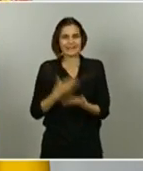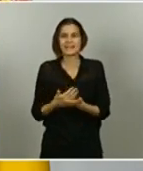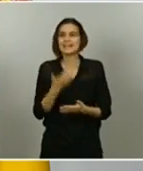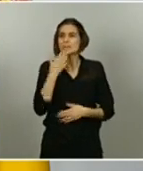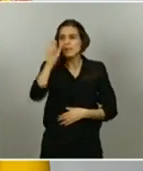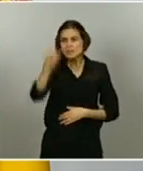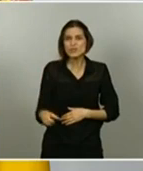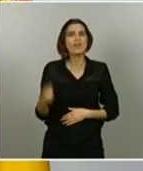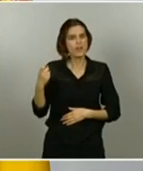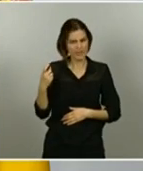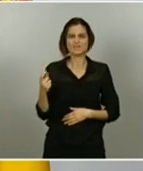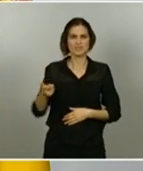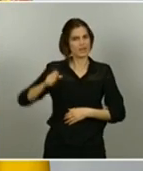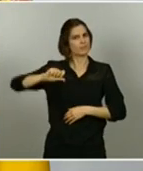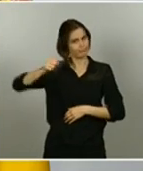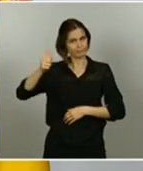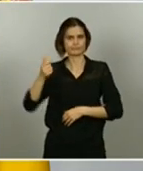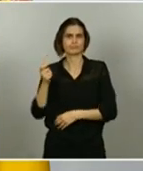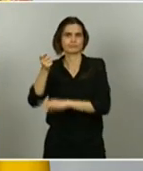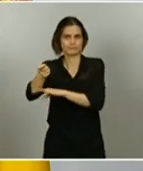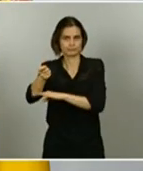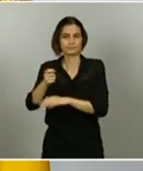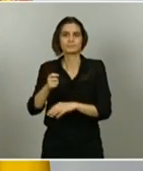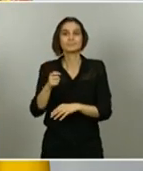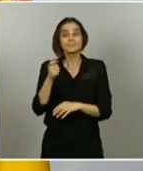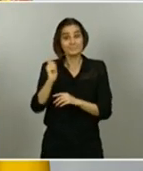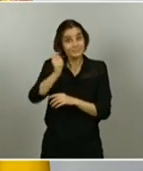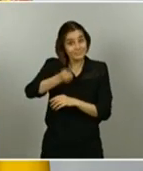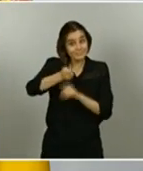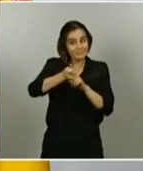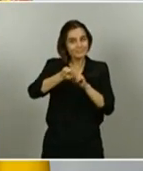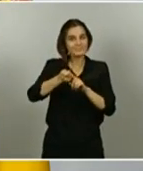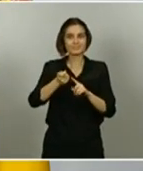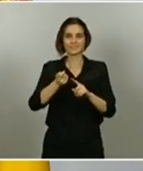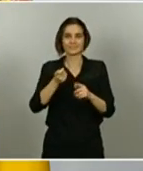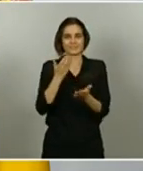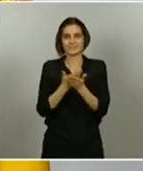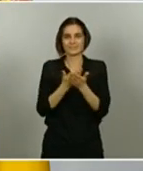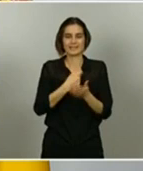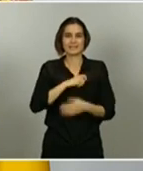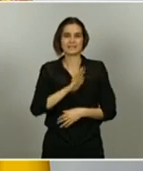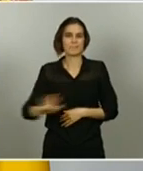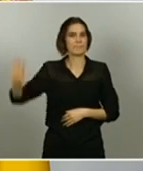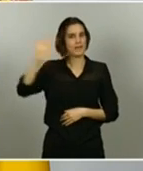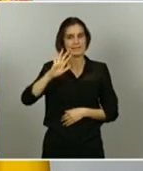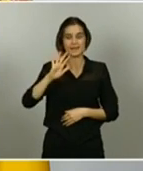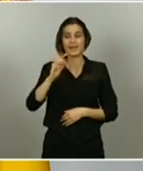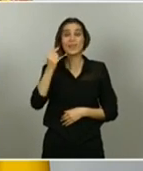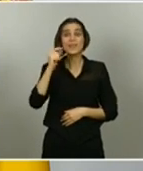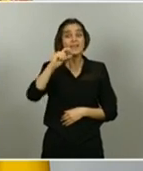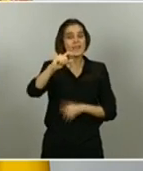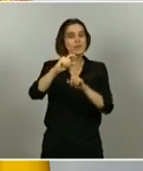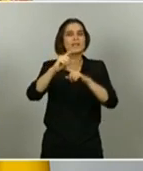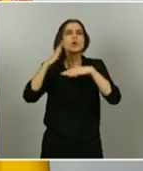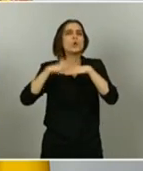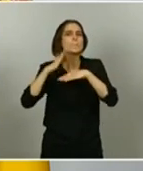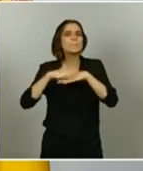El ingreso mínimo vital establece así una renta garantizada en toda España que se considera como el mínimo imprescindible para asegurar unas condiciones